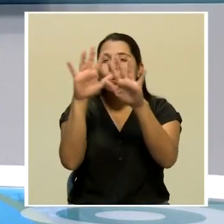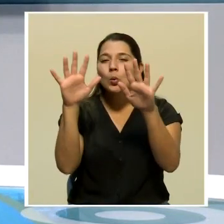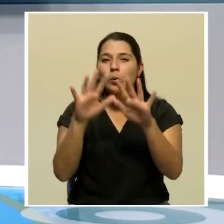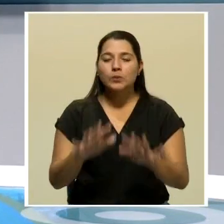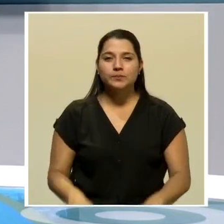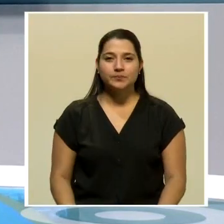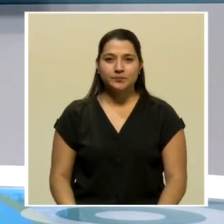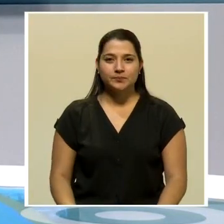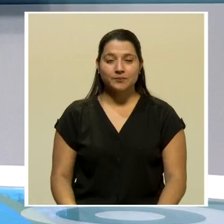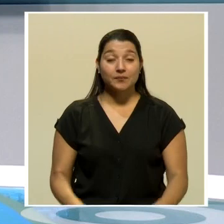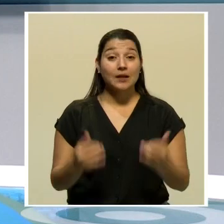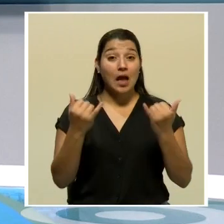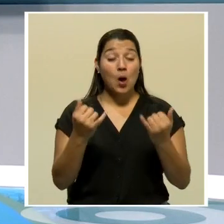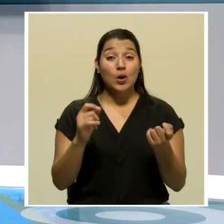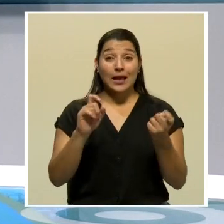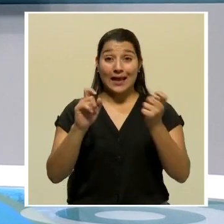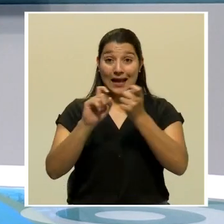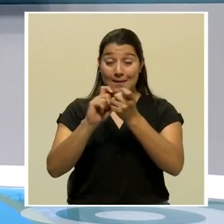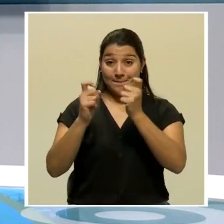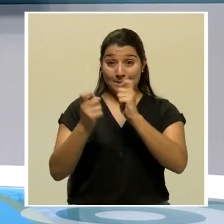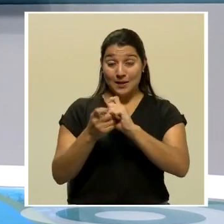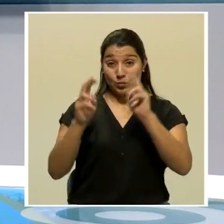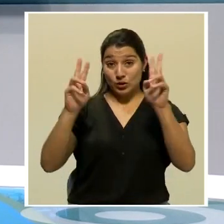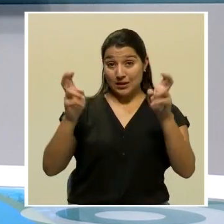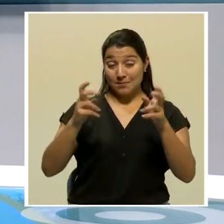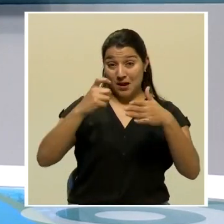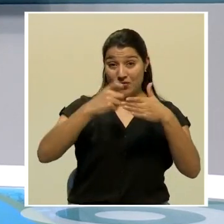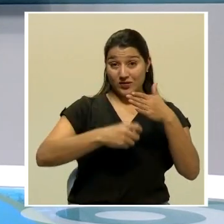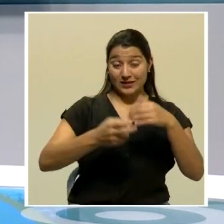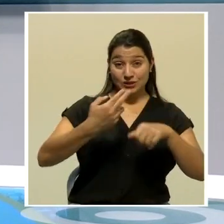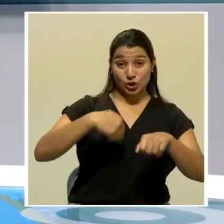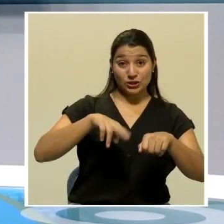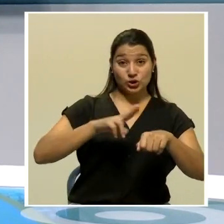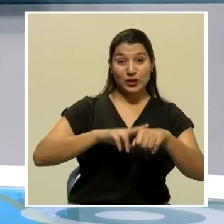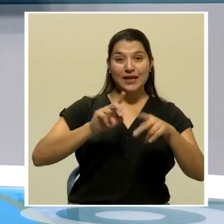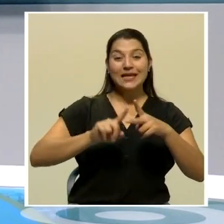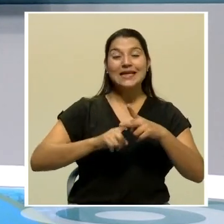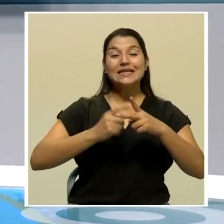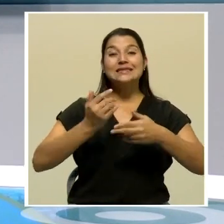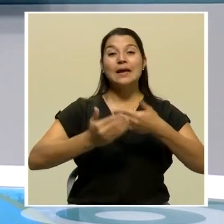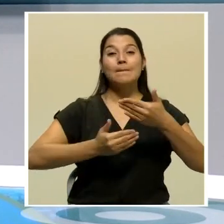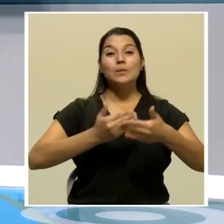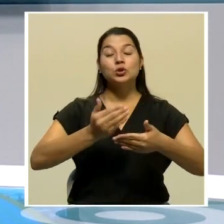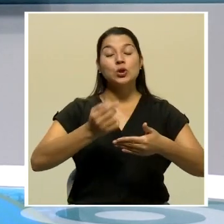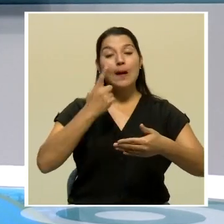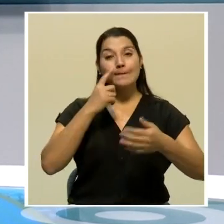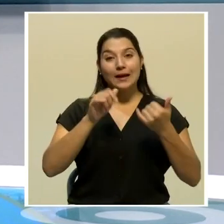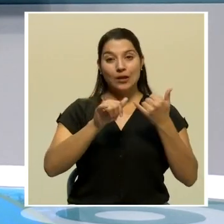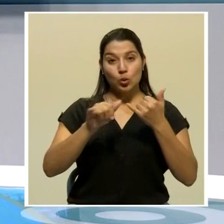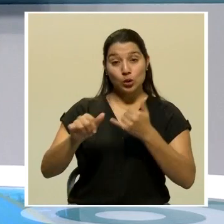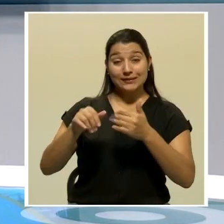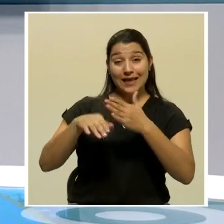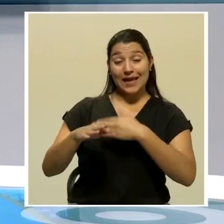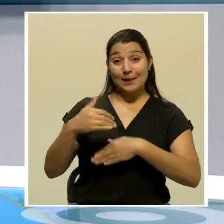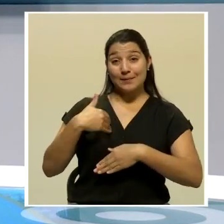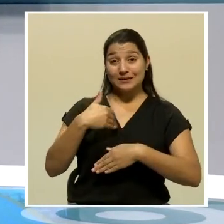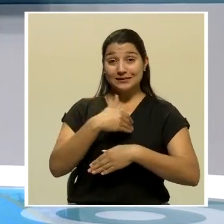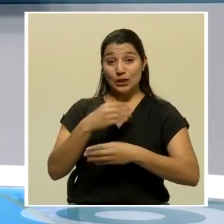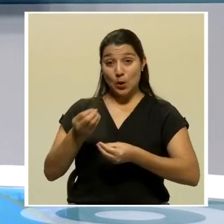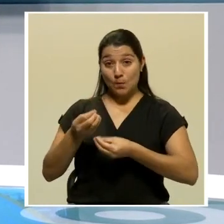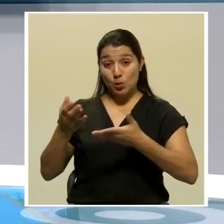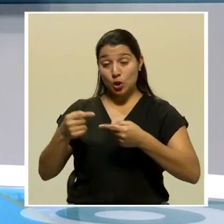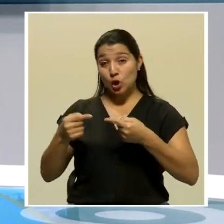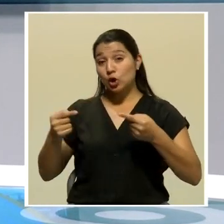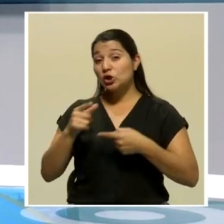Cambiamos de tema. El Registro Nacional iniciará un proceso de denuncia ante el Ministerio Público contra